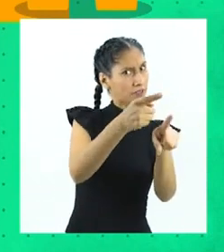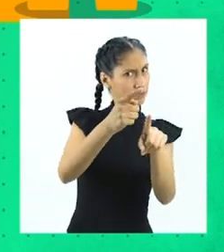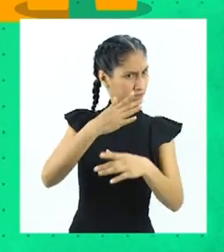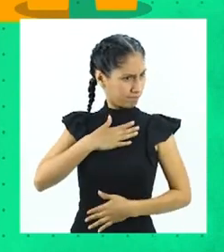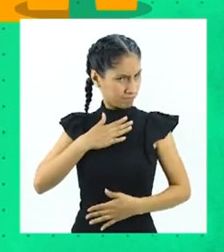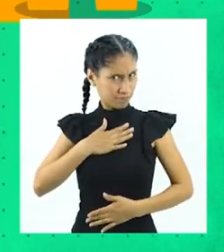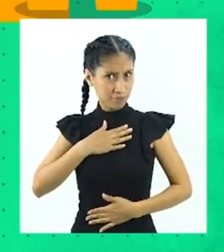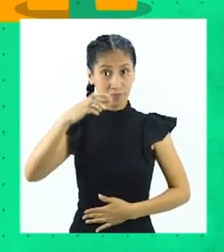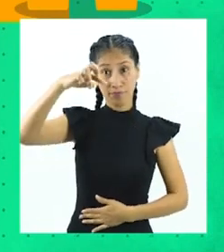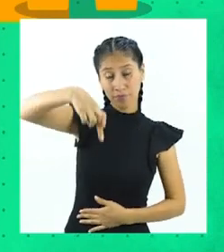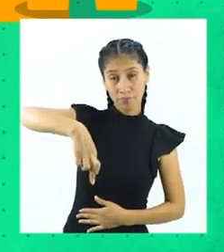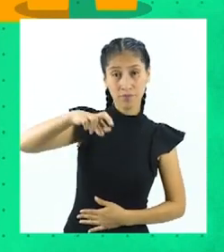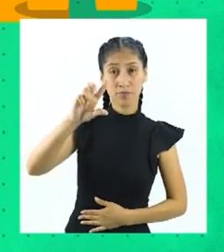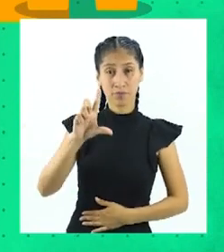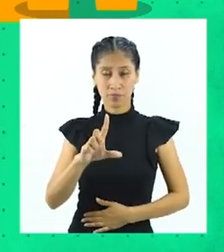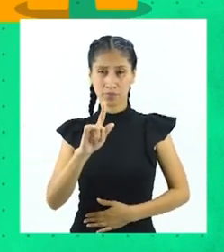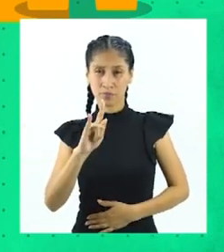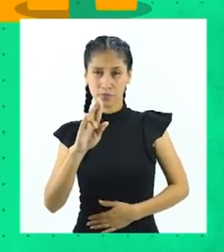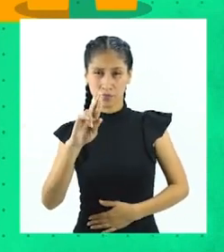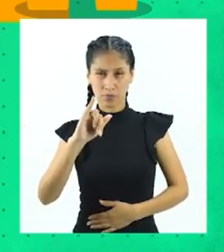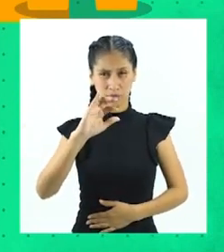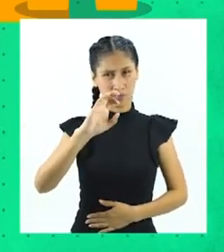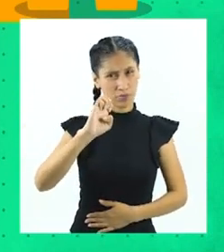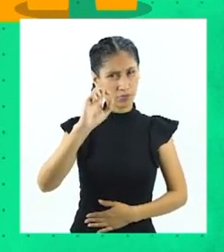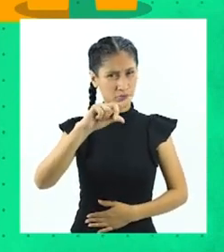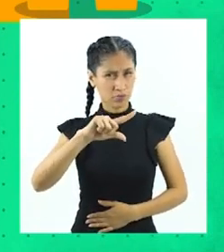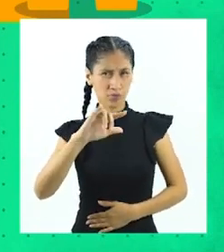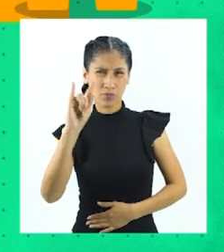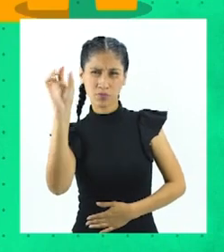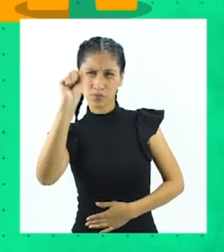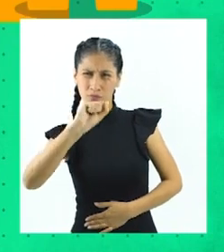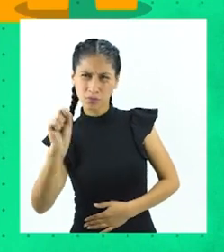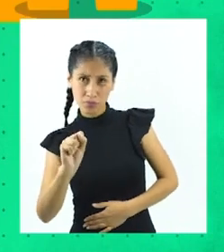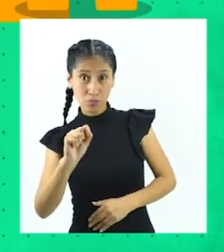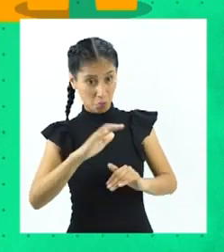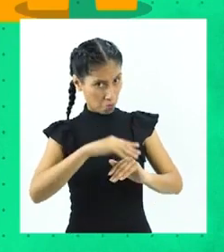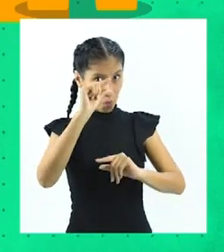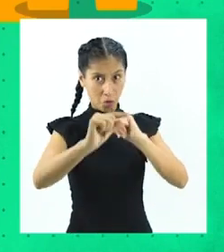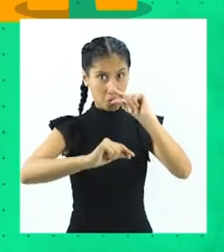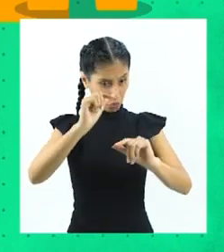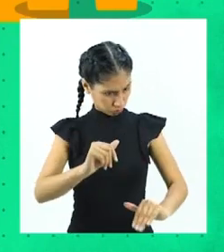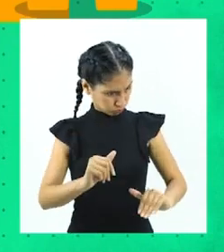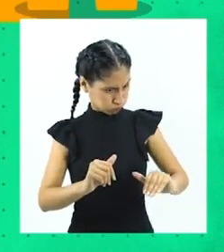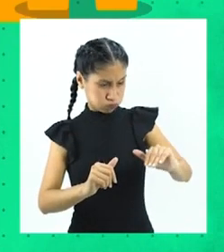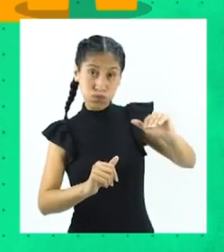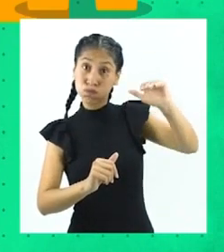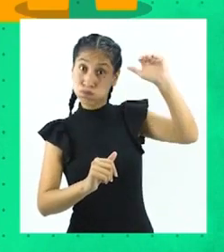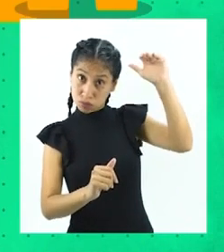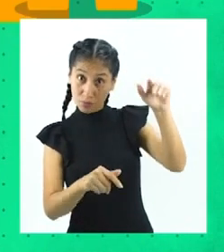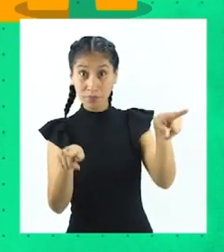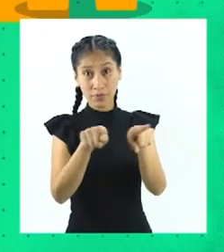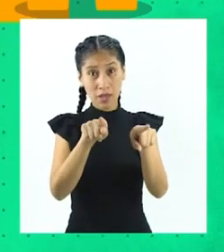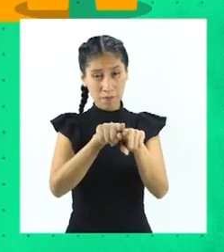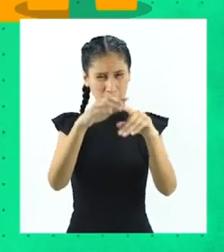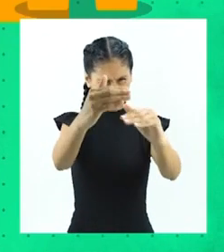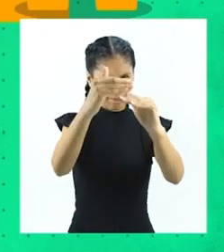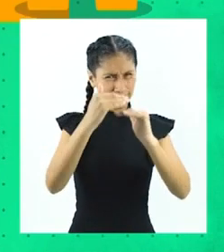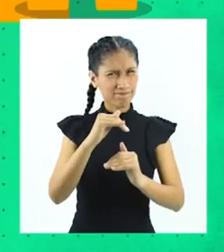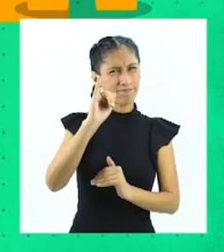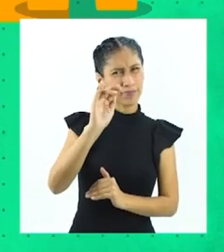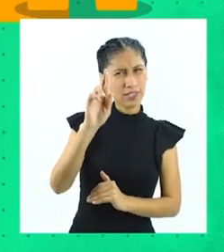organismos pluricelulares, lo que hace que su tamaño aumente. También presentan irritabilidad.